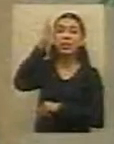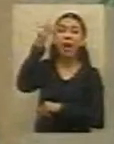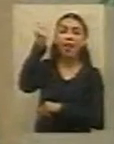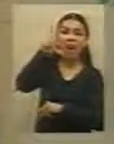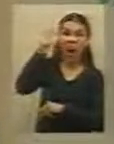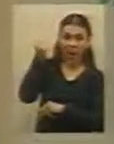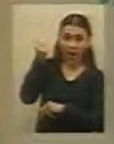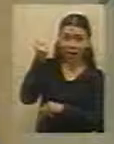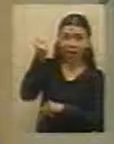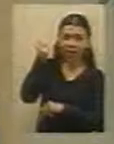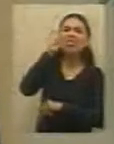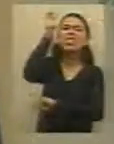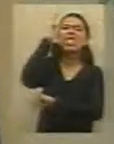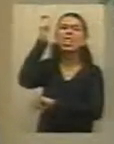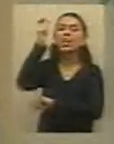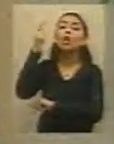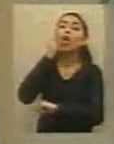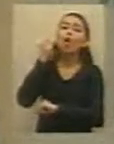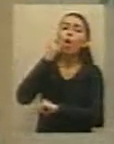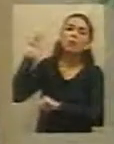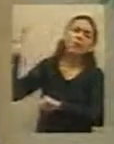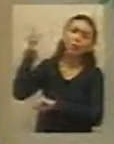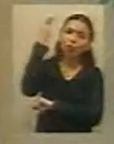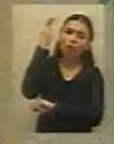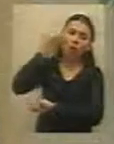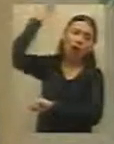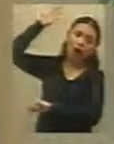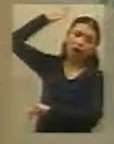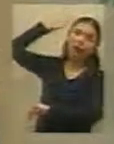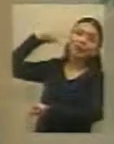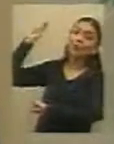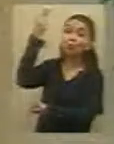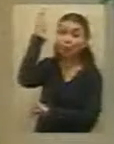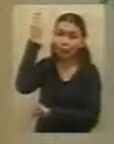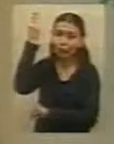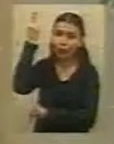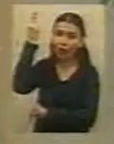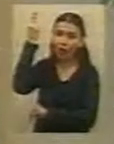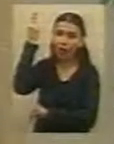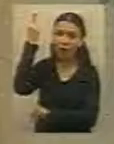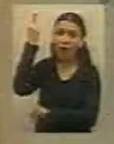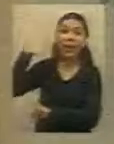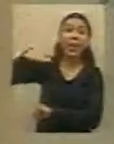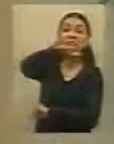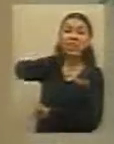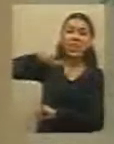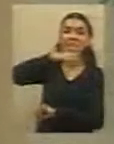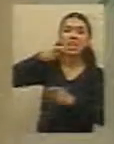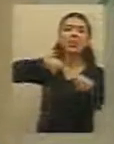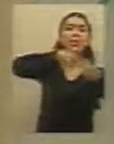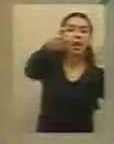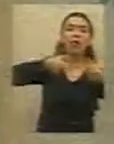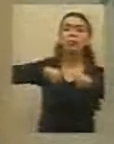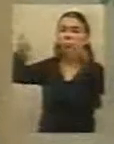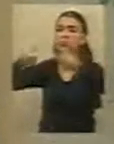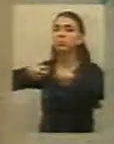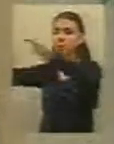los beneficiarios también, porque una cosa es el hospital que beneficia a la administración al hospital, pero otra cosa también son las viviendas que se construyen en las